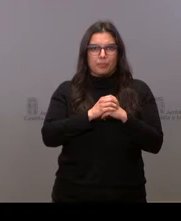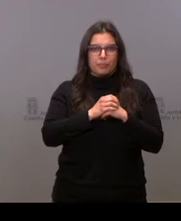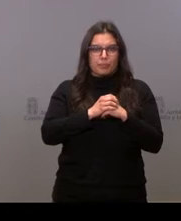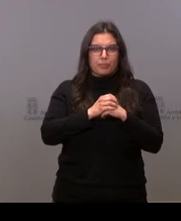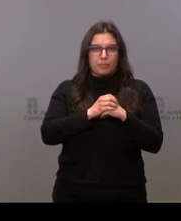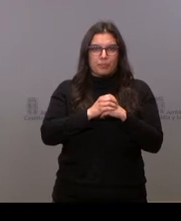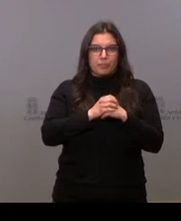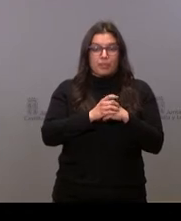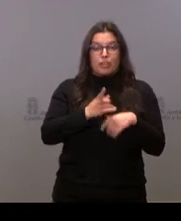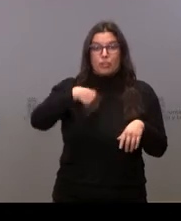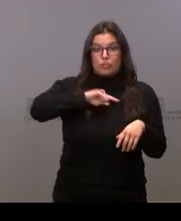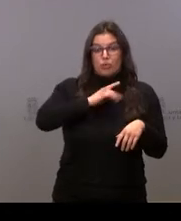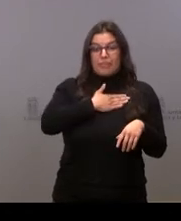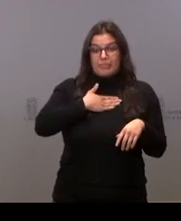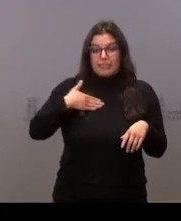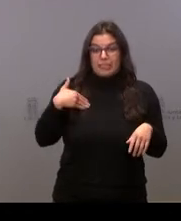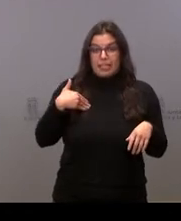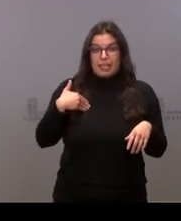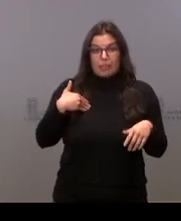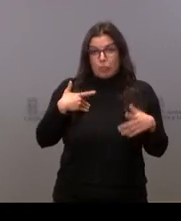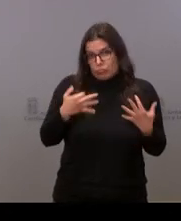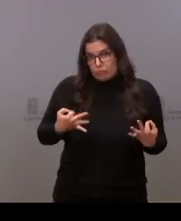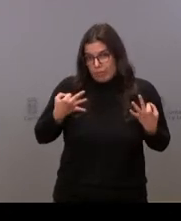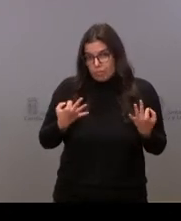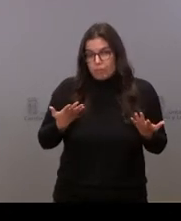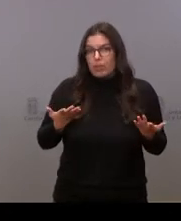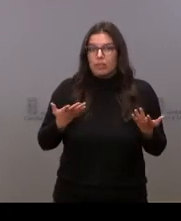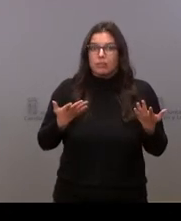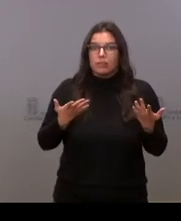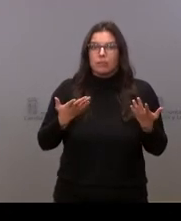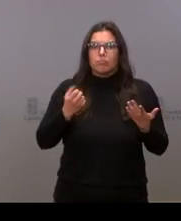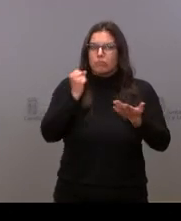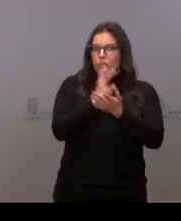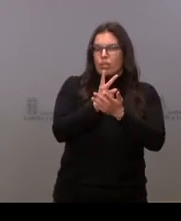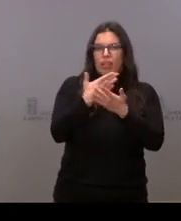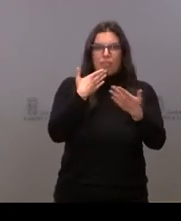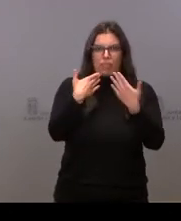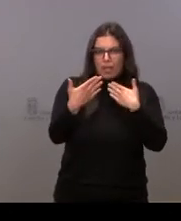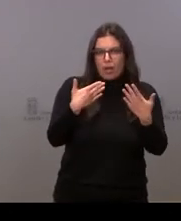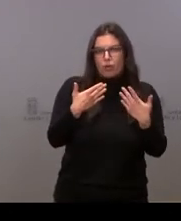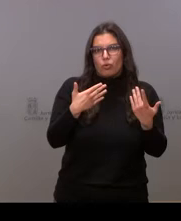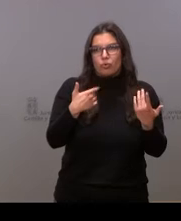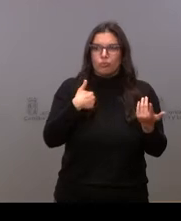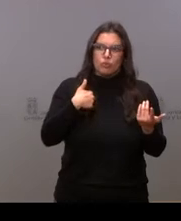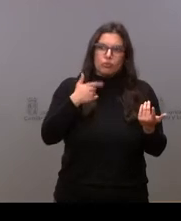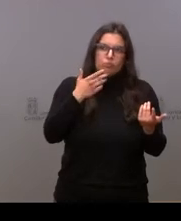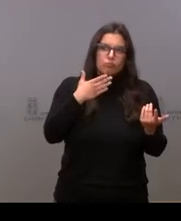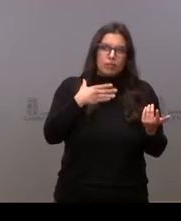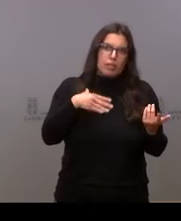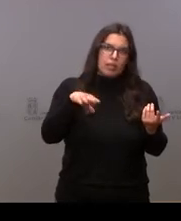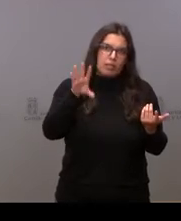Nuestra intención es, como siempre, apostar por el diálogo. Entiendo que desde